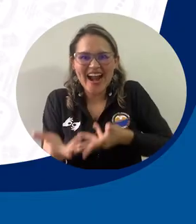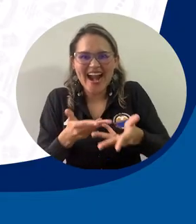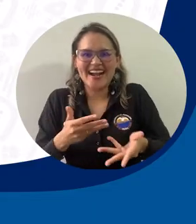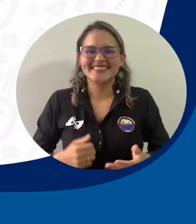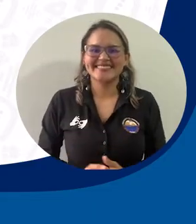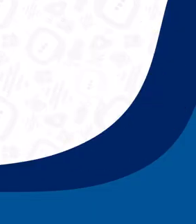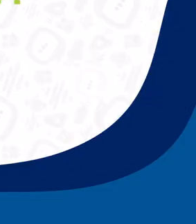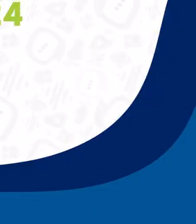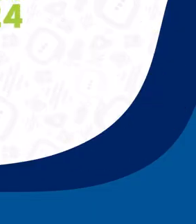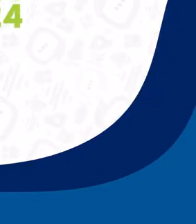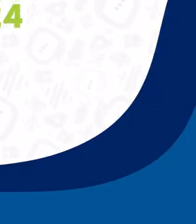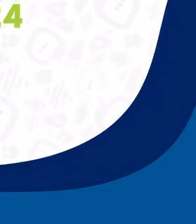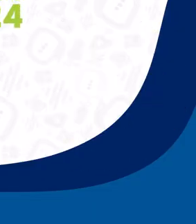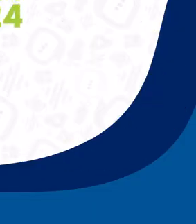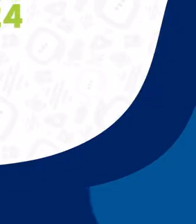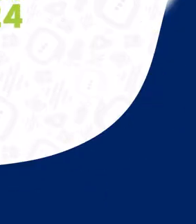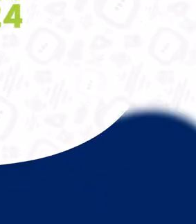¡Gracias! ¡Gracias!